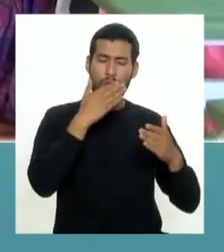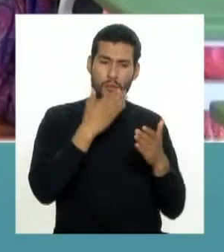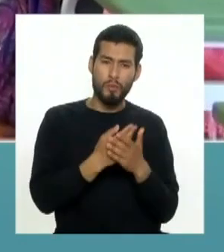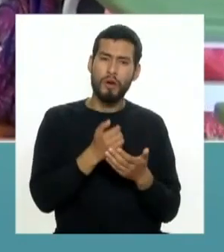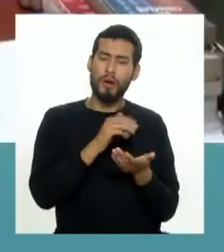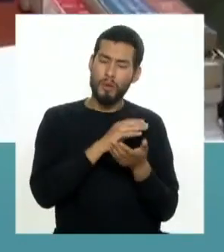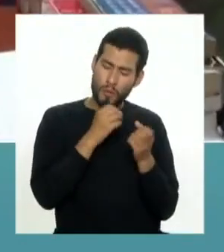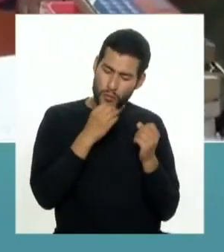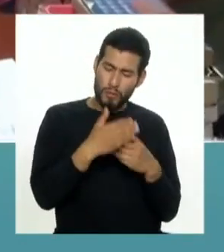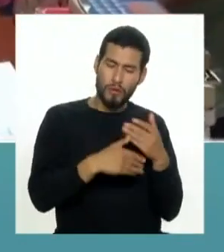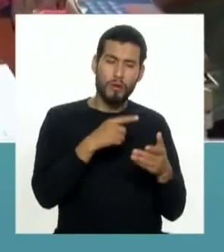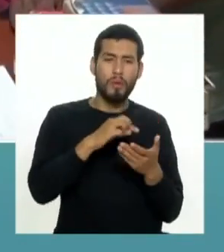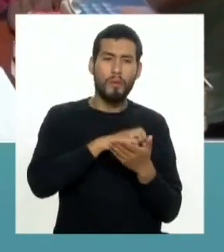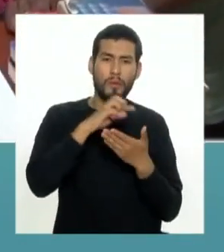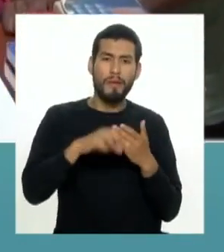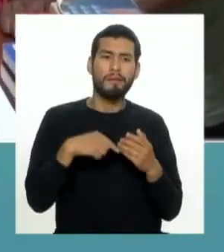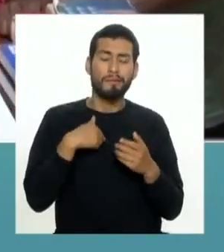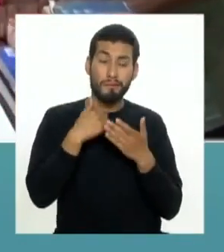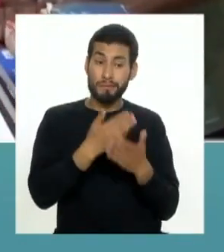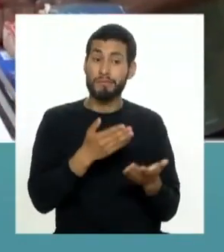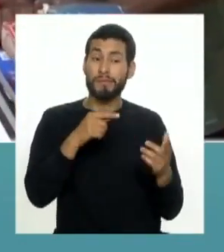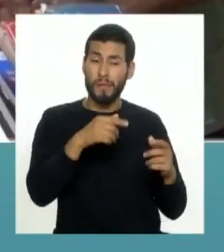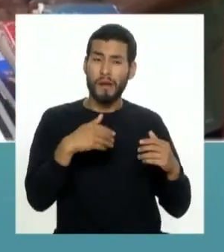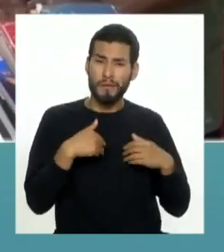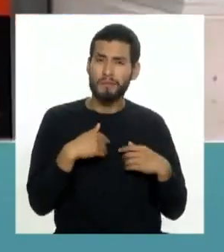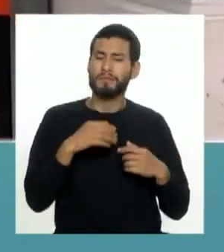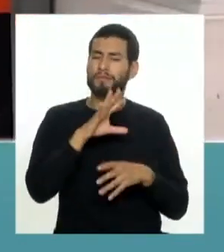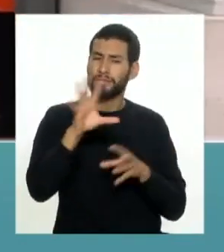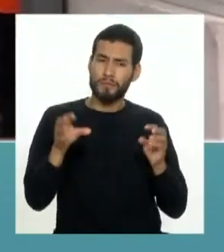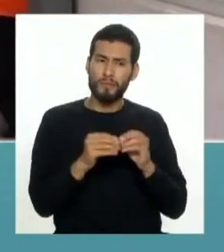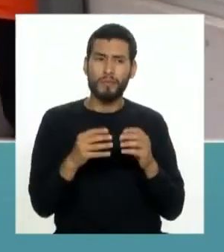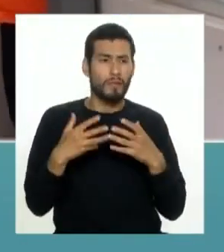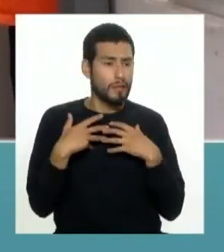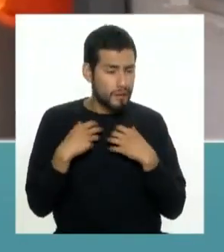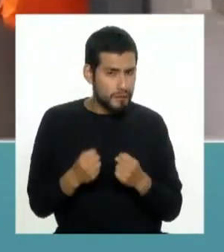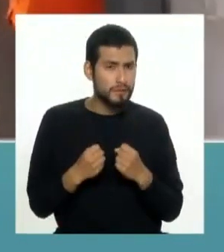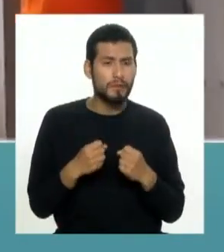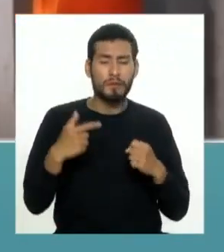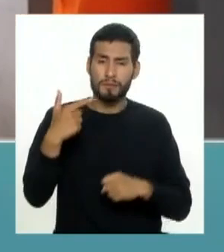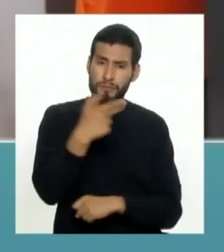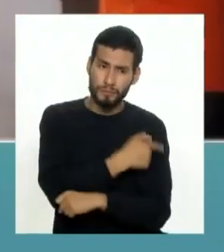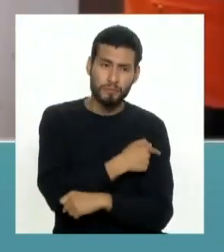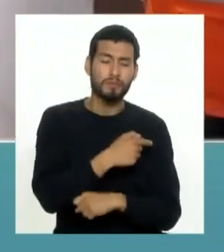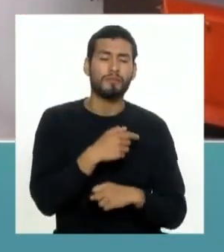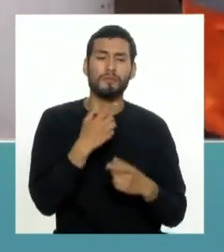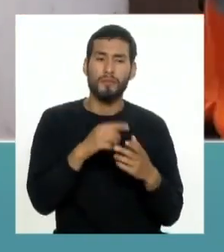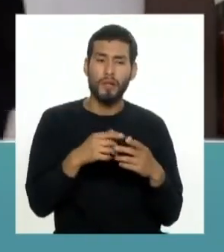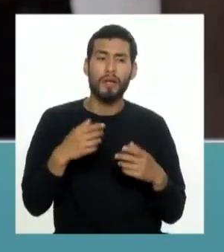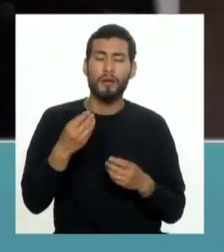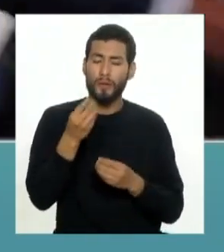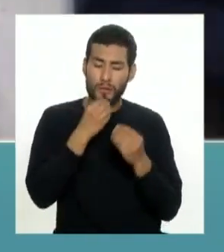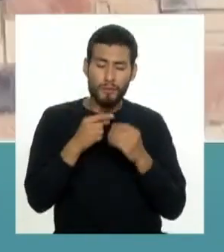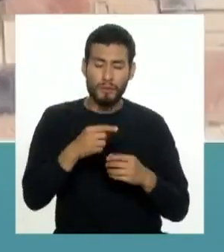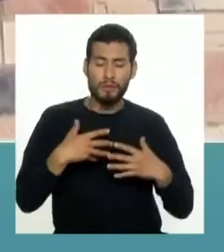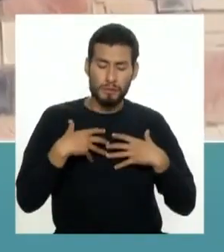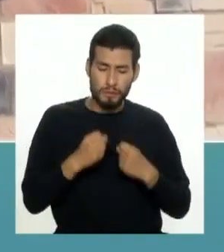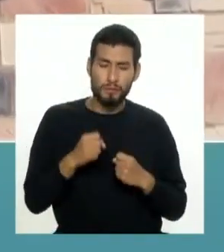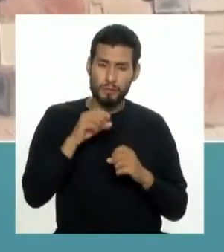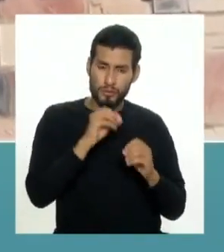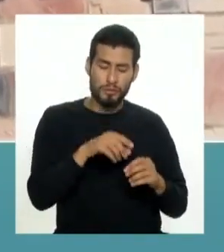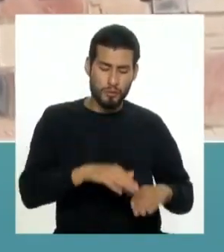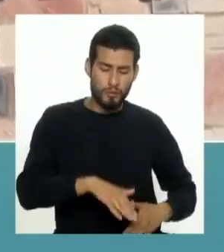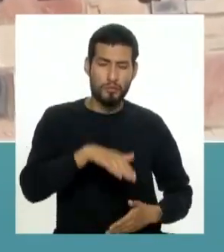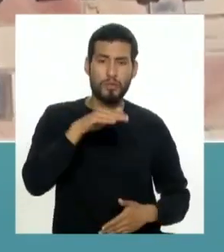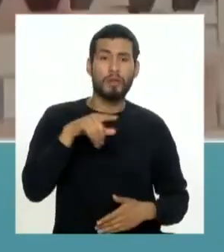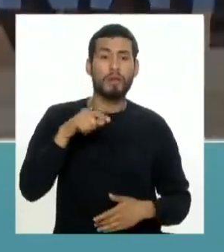un hogar que entra al programa aseguramos que tenga su paquete completo de salud sus vacunas su suplementación de hierro que pueda llegar a la